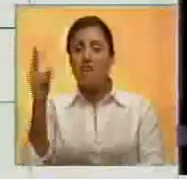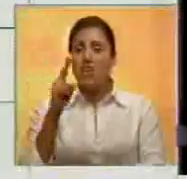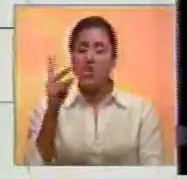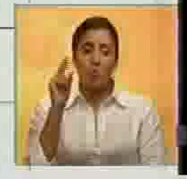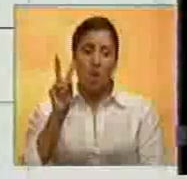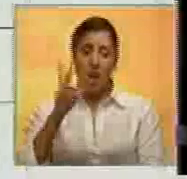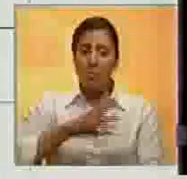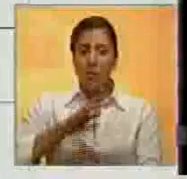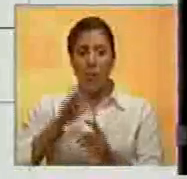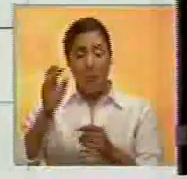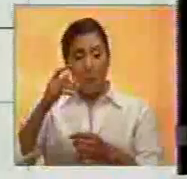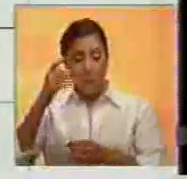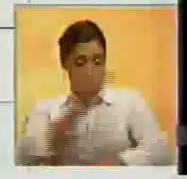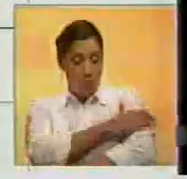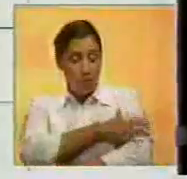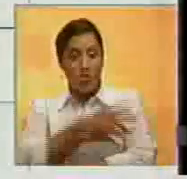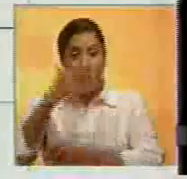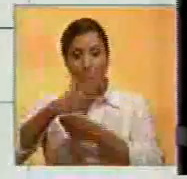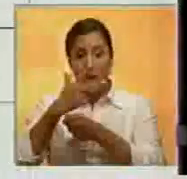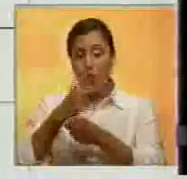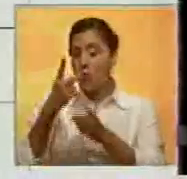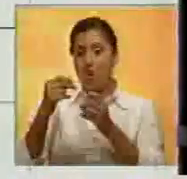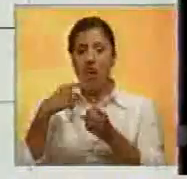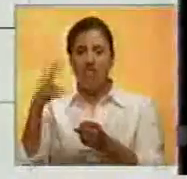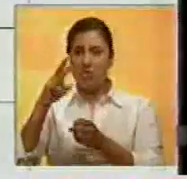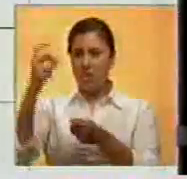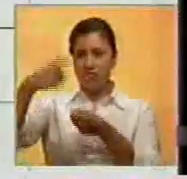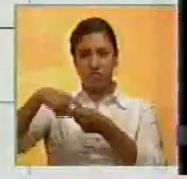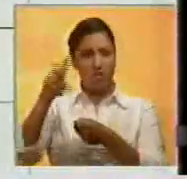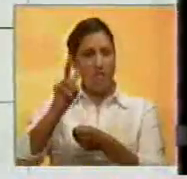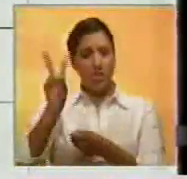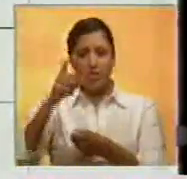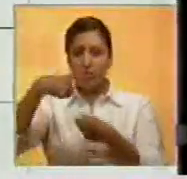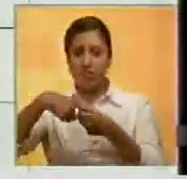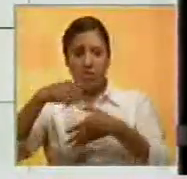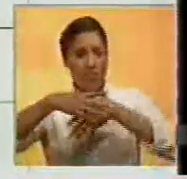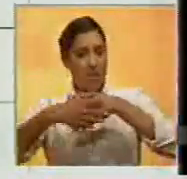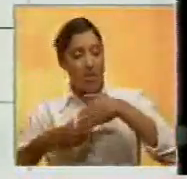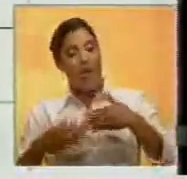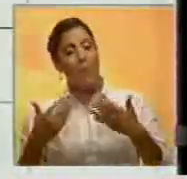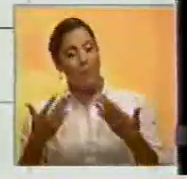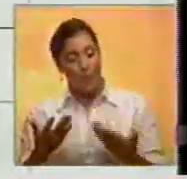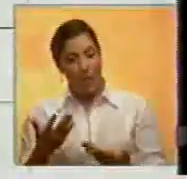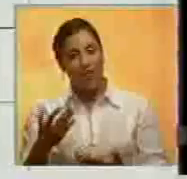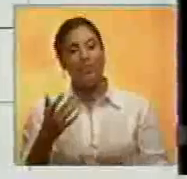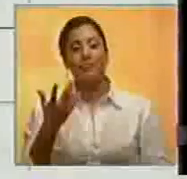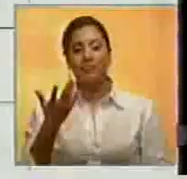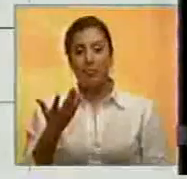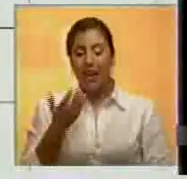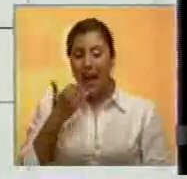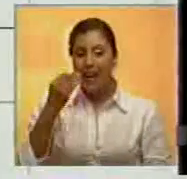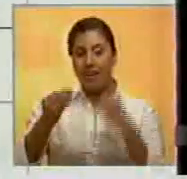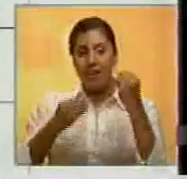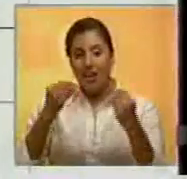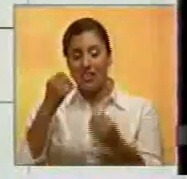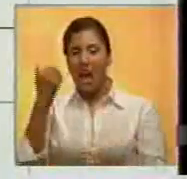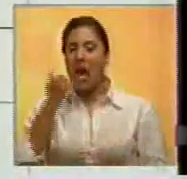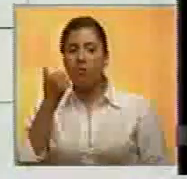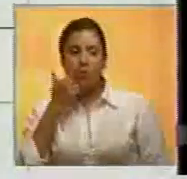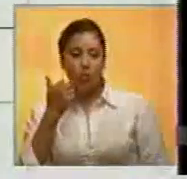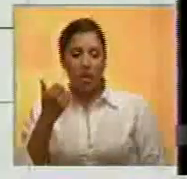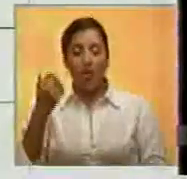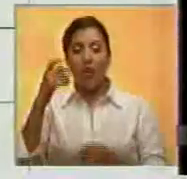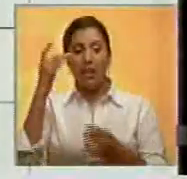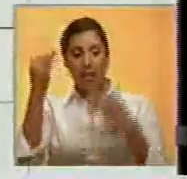las oligarquías del Paraguay, se oponían al ingreso de Venezuela al Mercosur y por eso han, mediante acciones criminales,